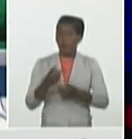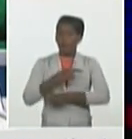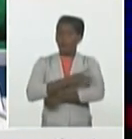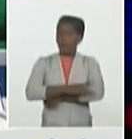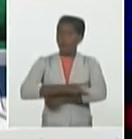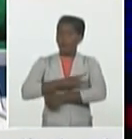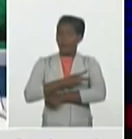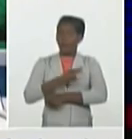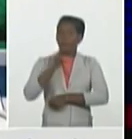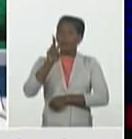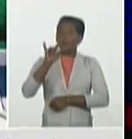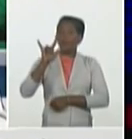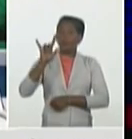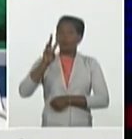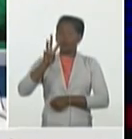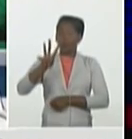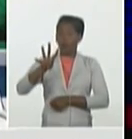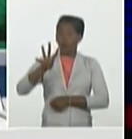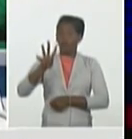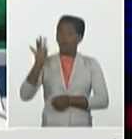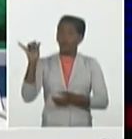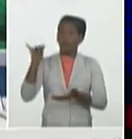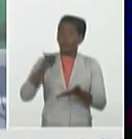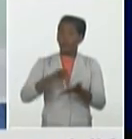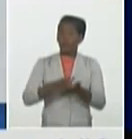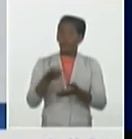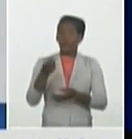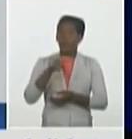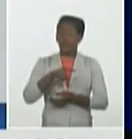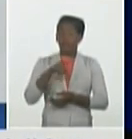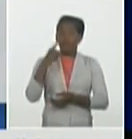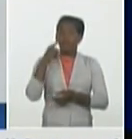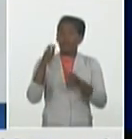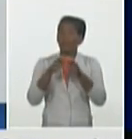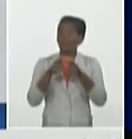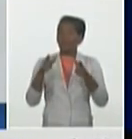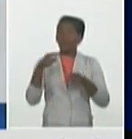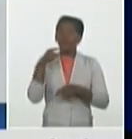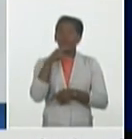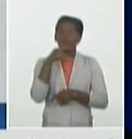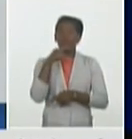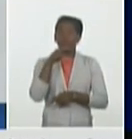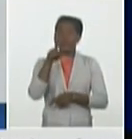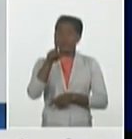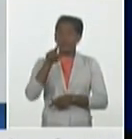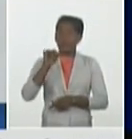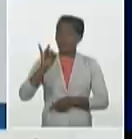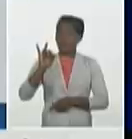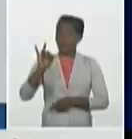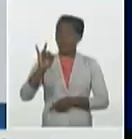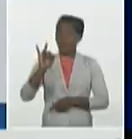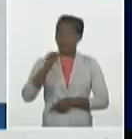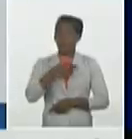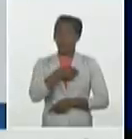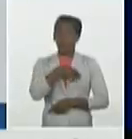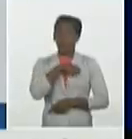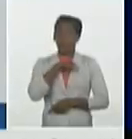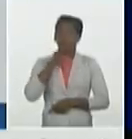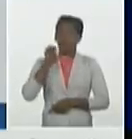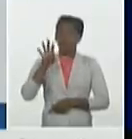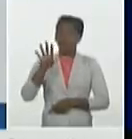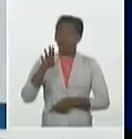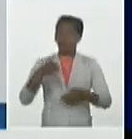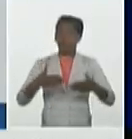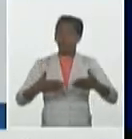importados ayer nuevamente Rusia con la cifra mayor 17 España 4 y Panamá 13